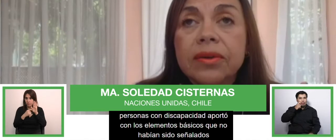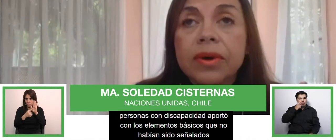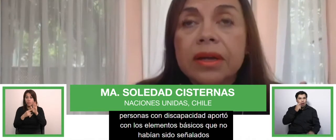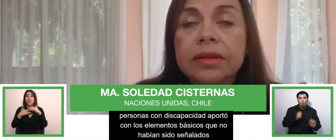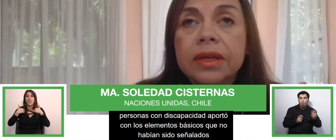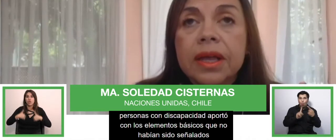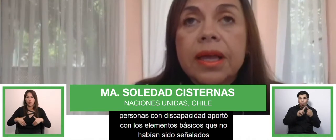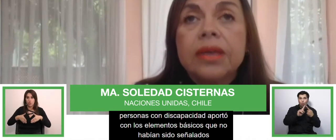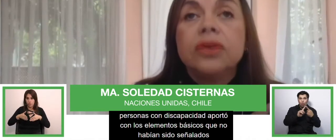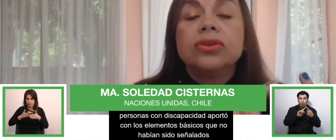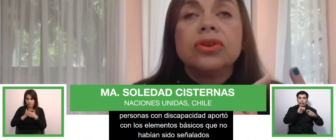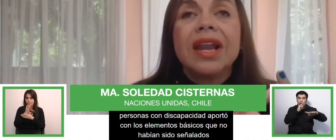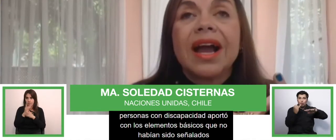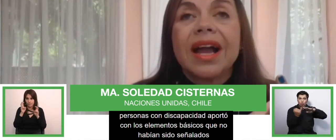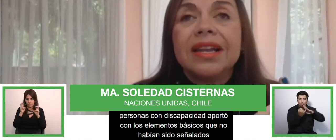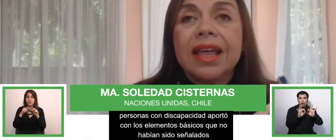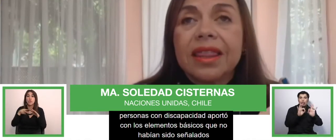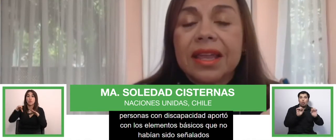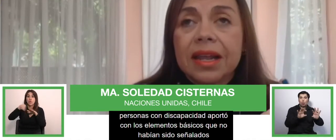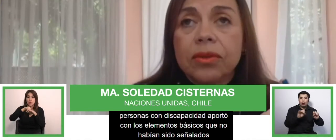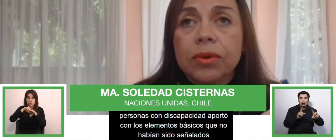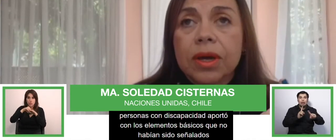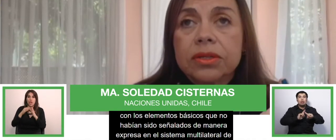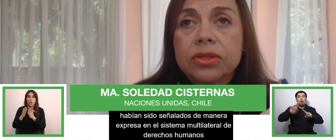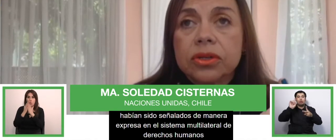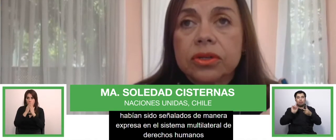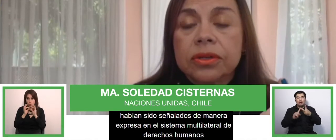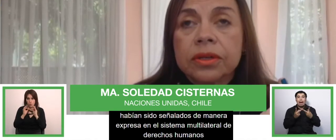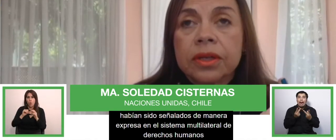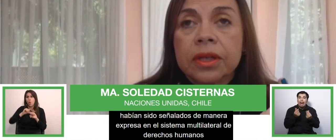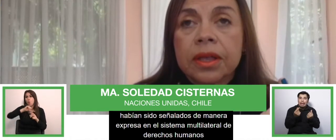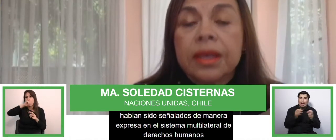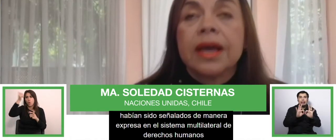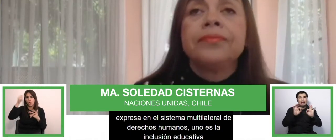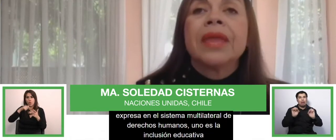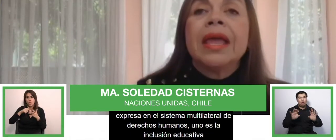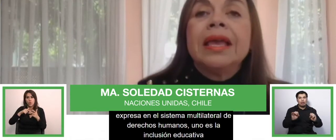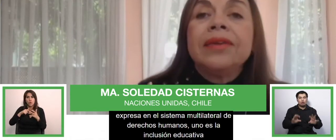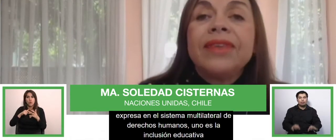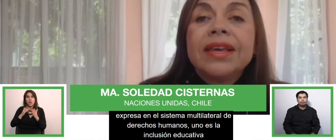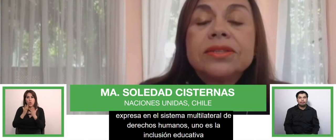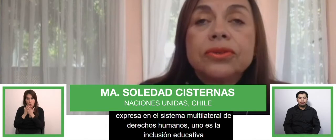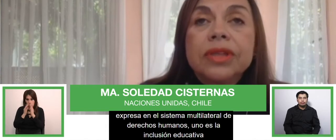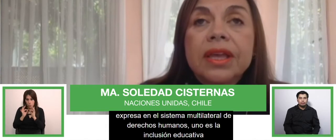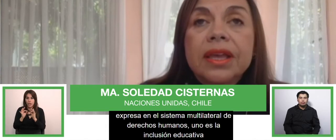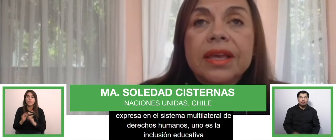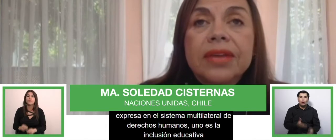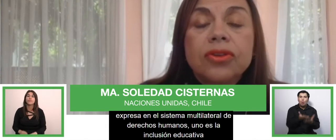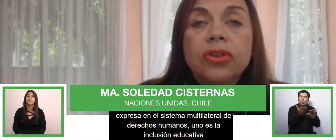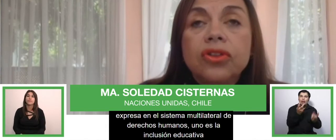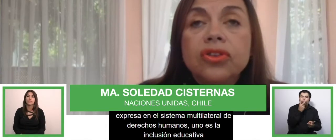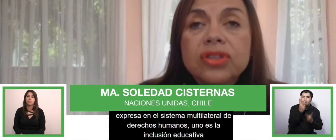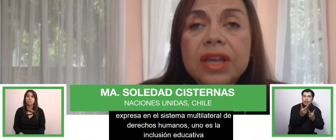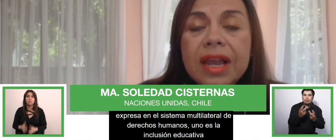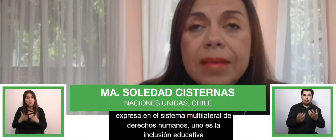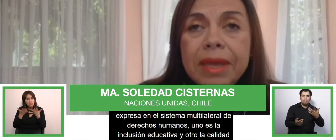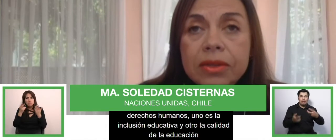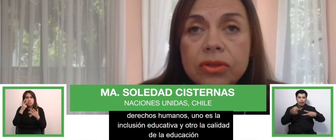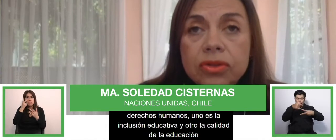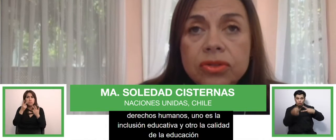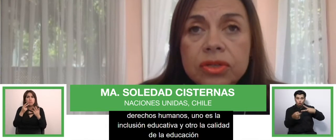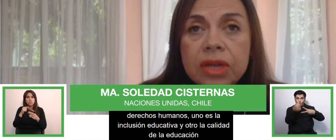educativa y otro es la calidad de la educación. ¿Ya? Y fíjense ustedes que estos dos